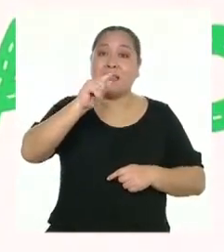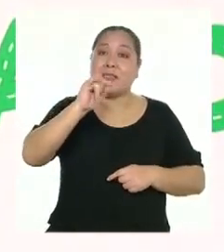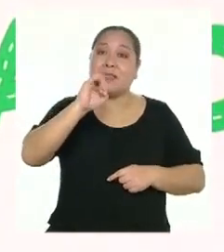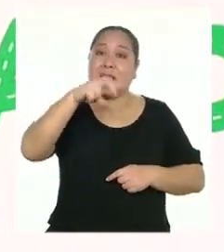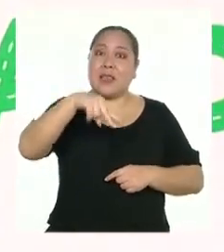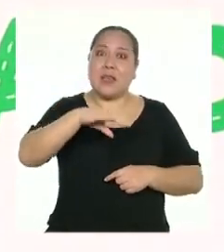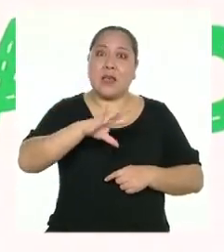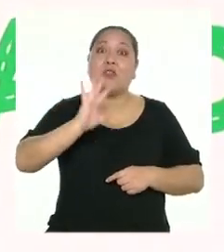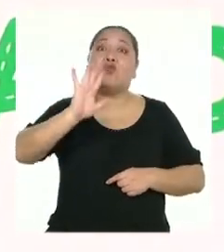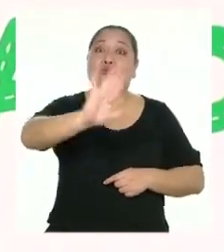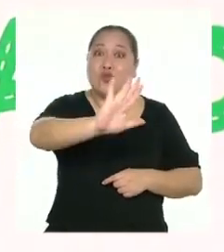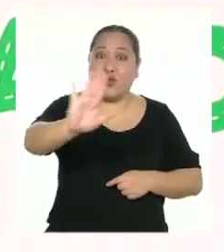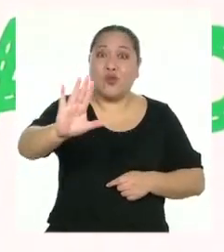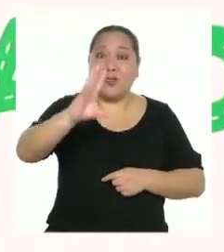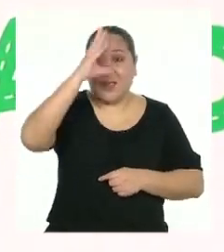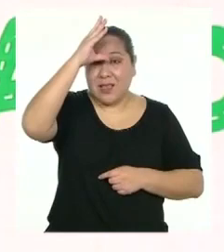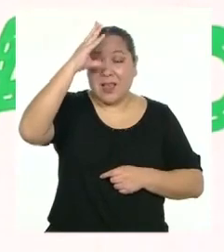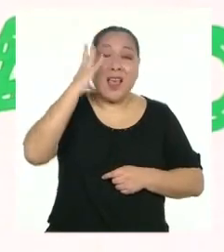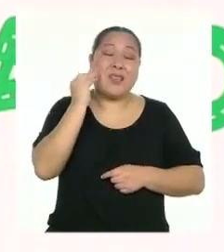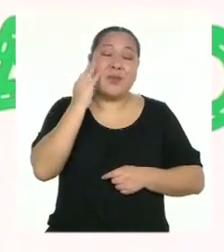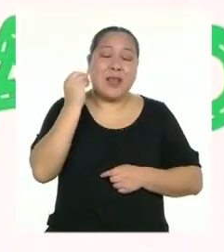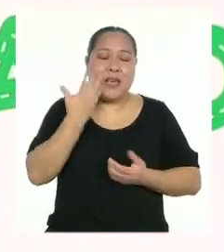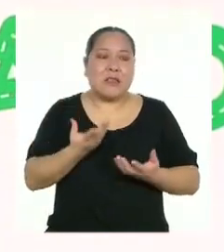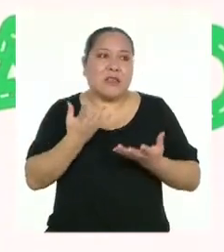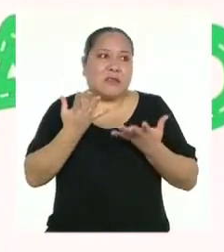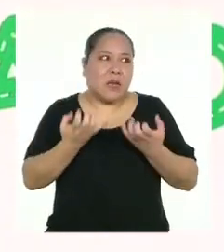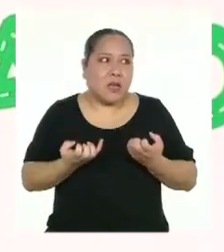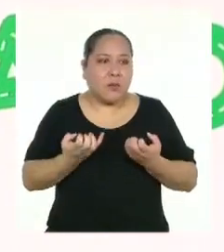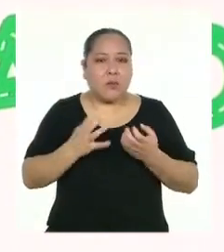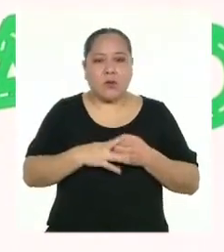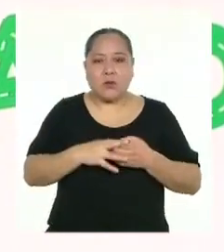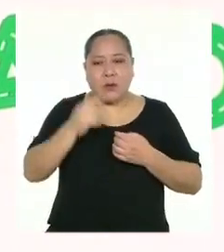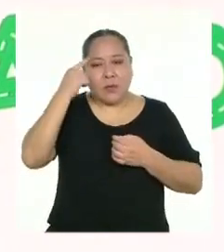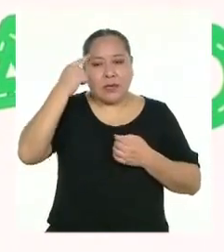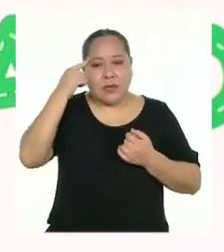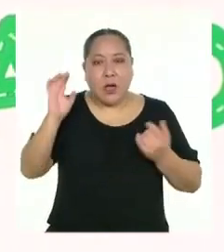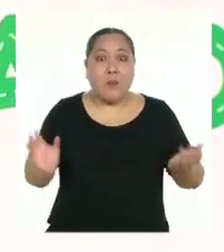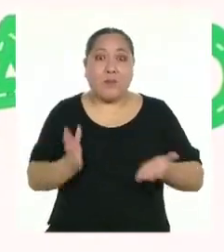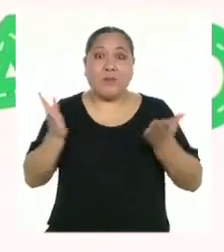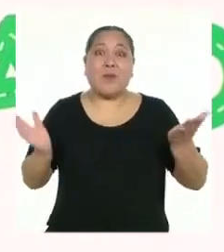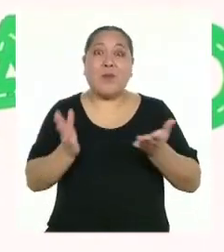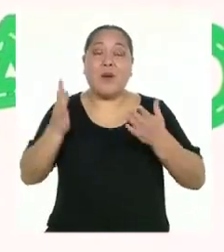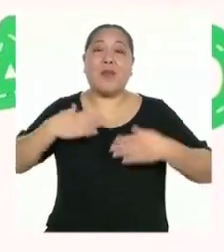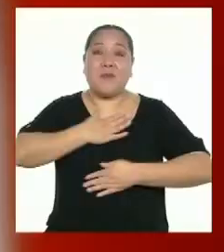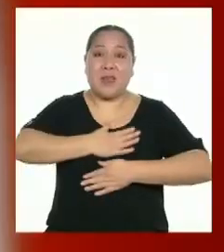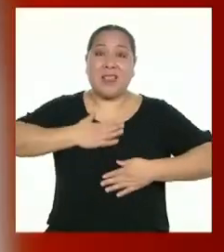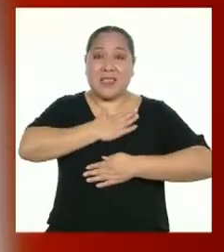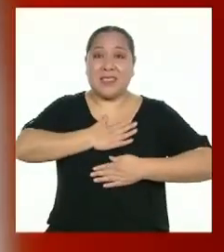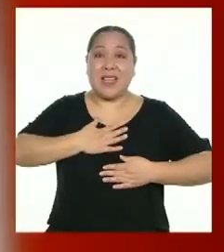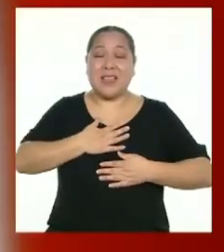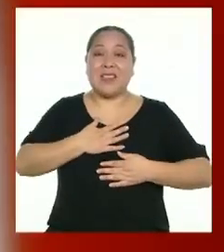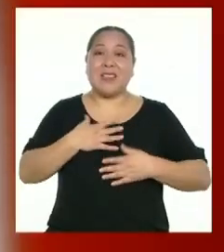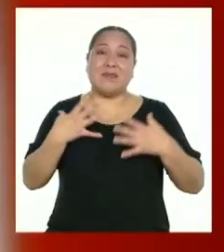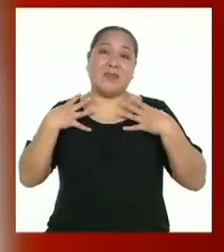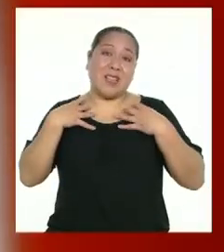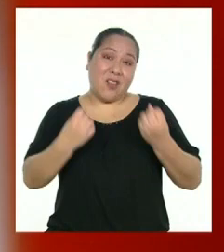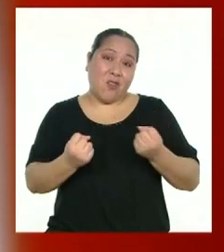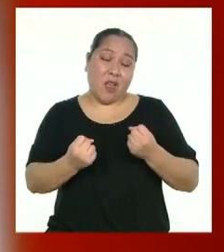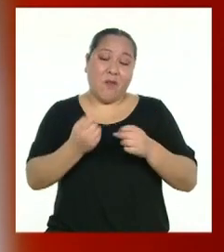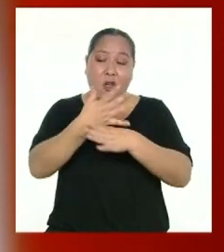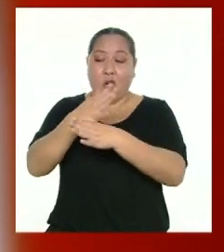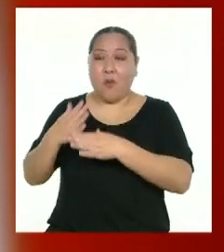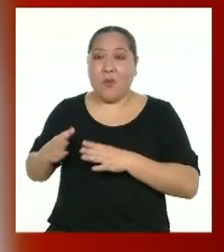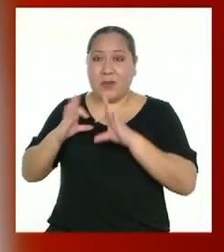decidimos seguir aprendiendo sobre cómo podemos promover el bienestar y una saludable convivencia familiar. Este tema es muy